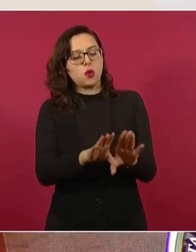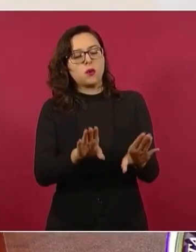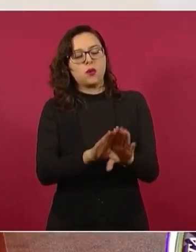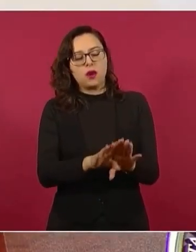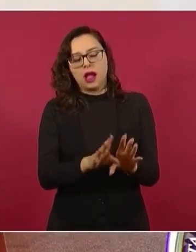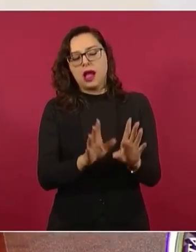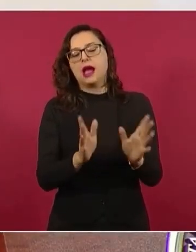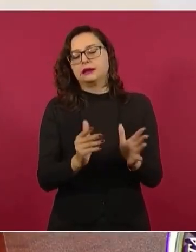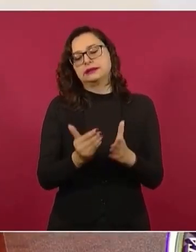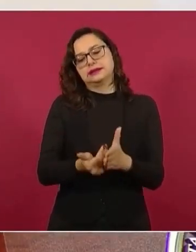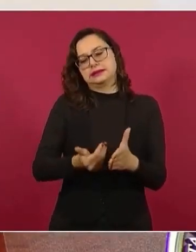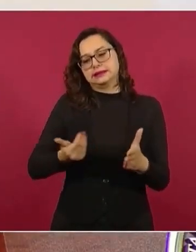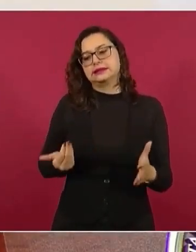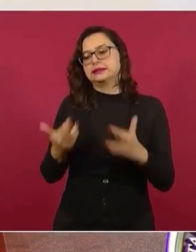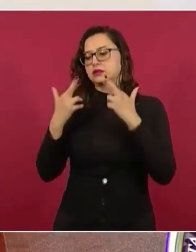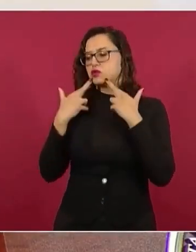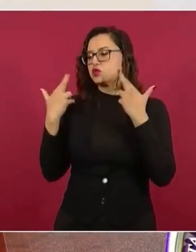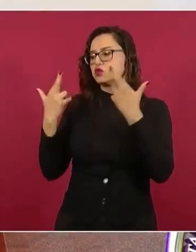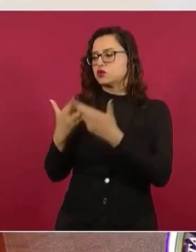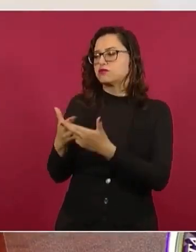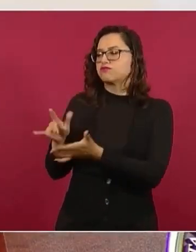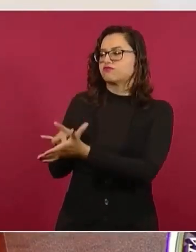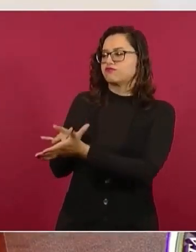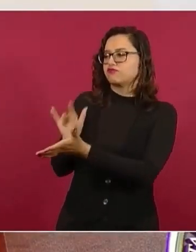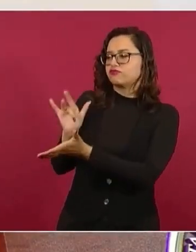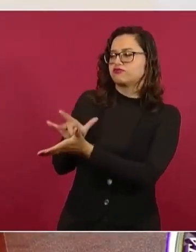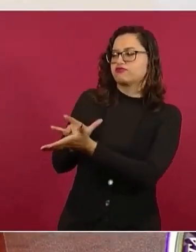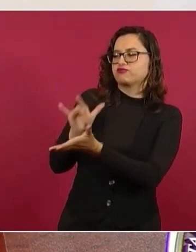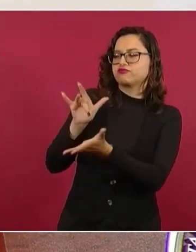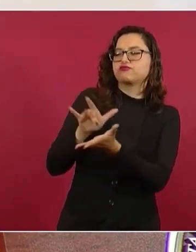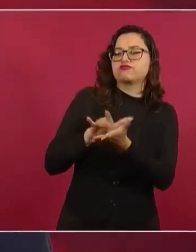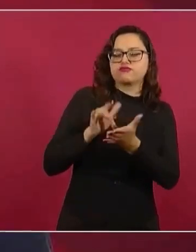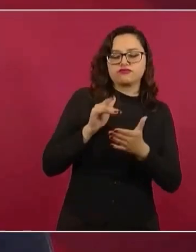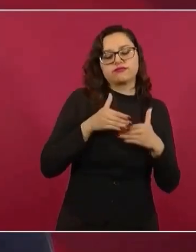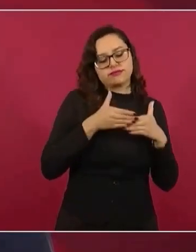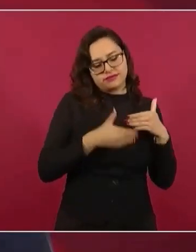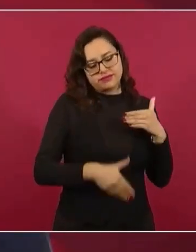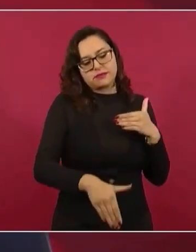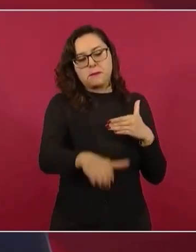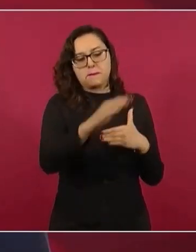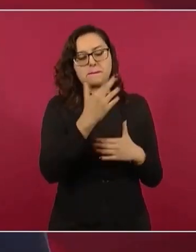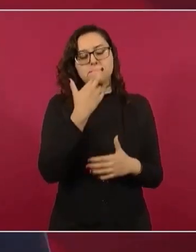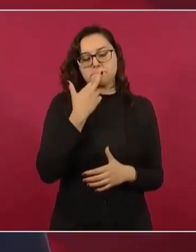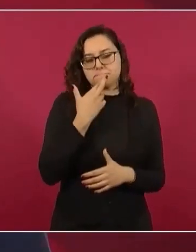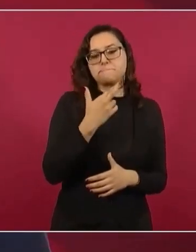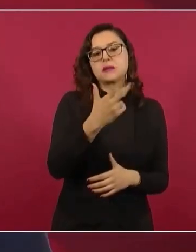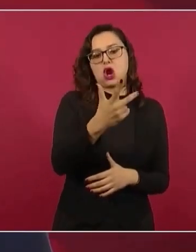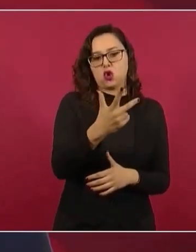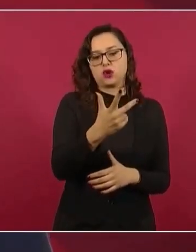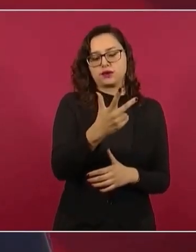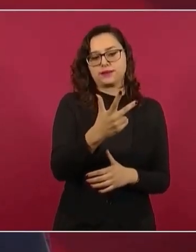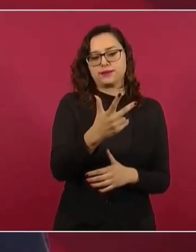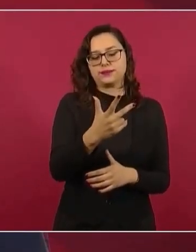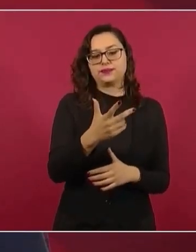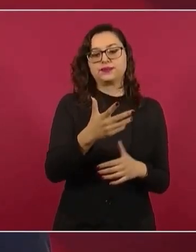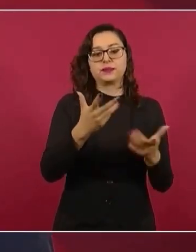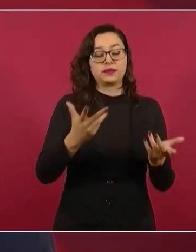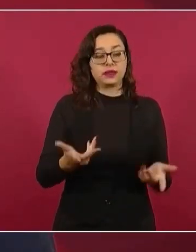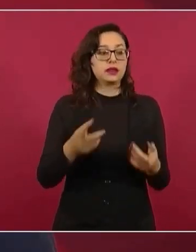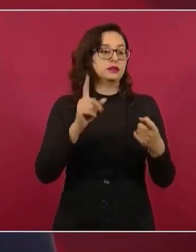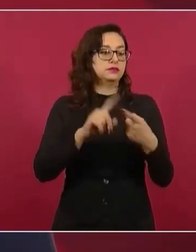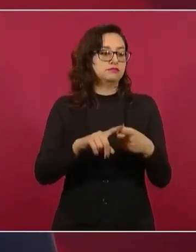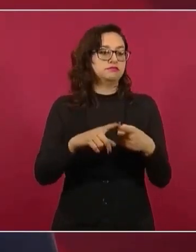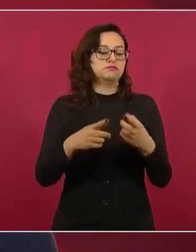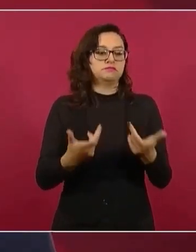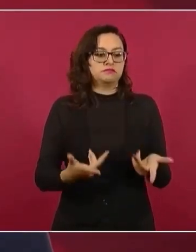sobre los recursos, todo el apoyo